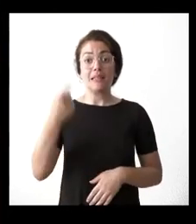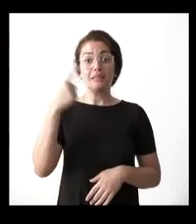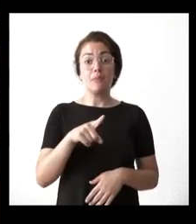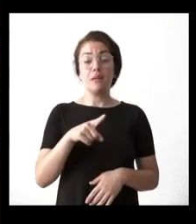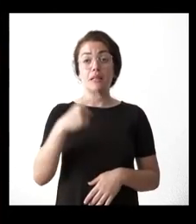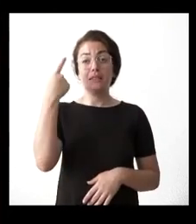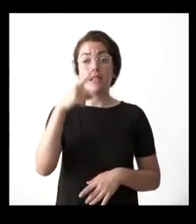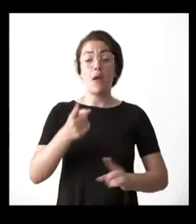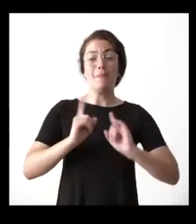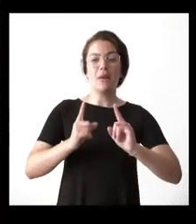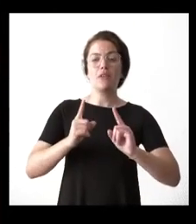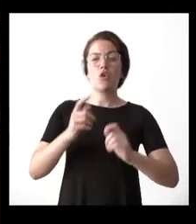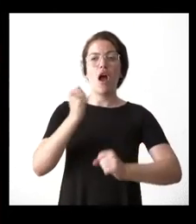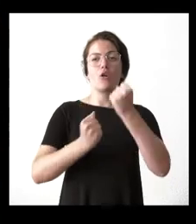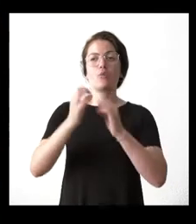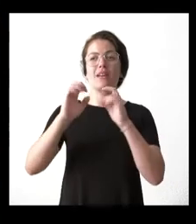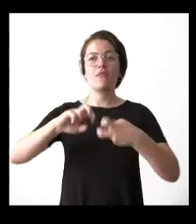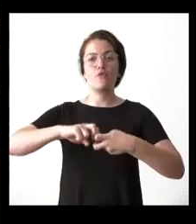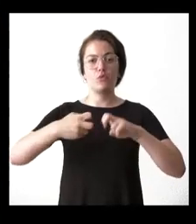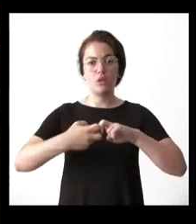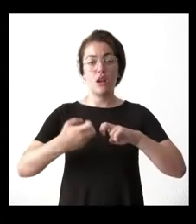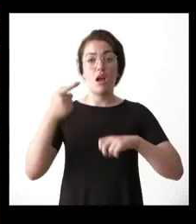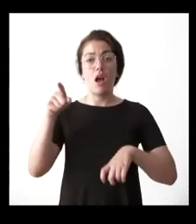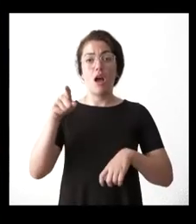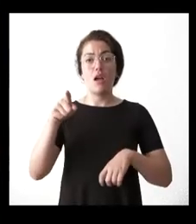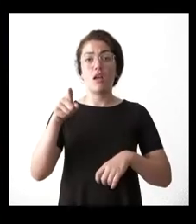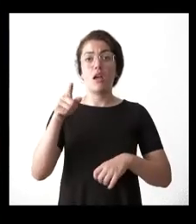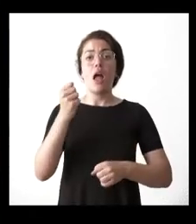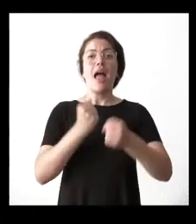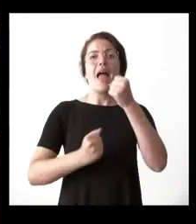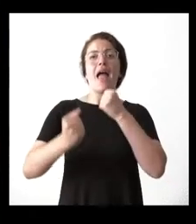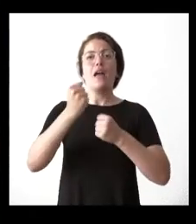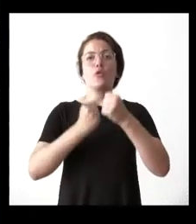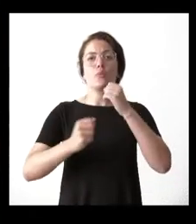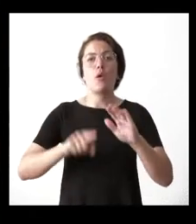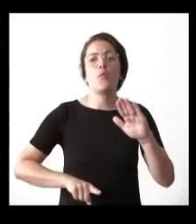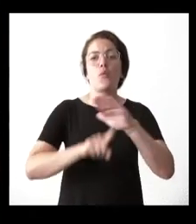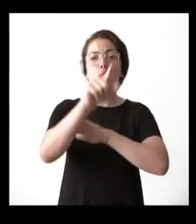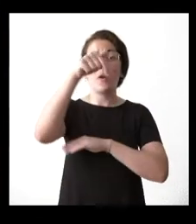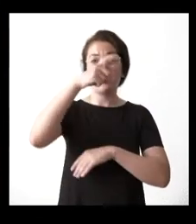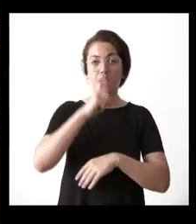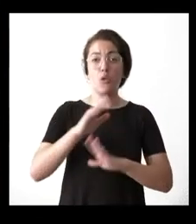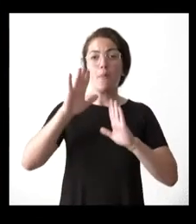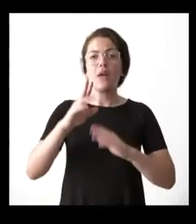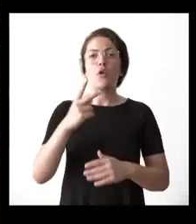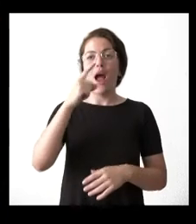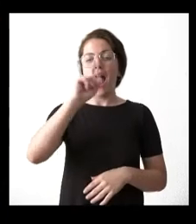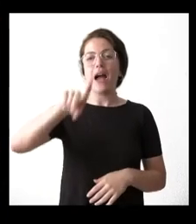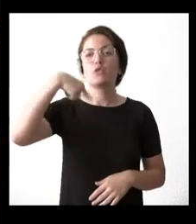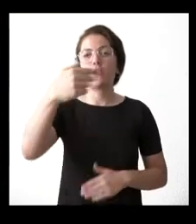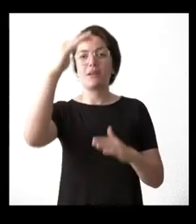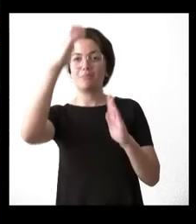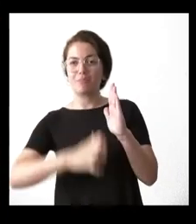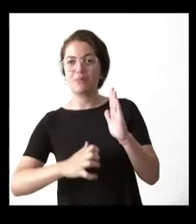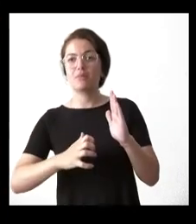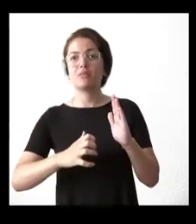de Bruselas ha mantenido el crecimiento económico en España para este año pero rebaja el de 2023 y apunta a que la inflación